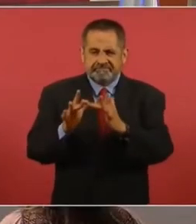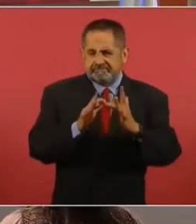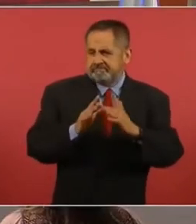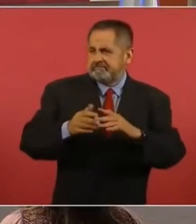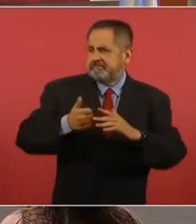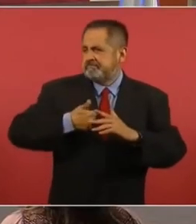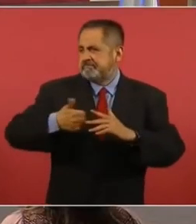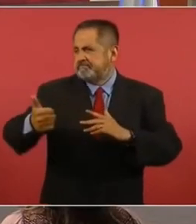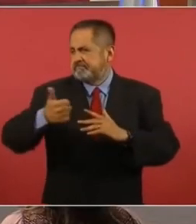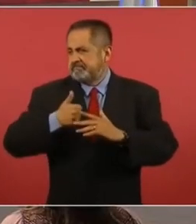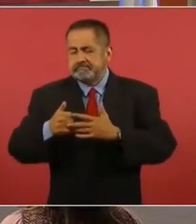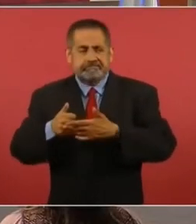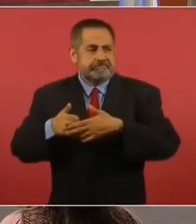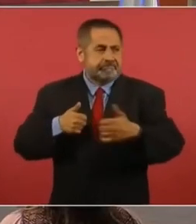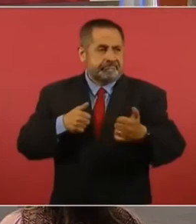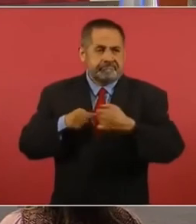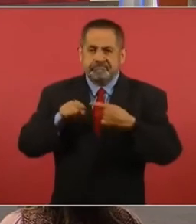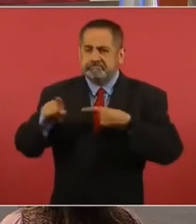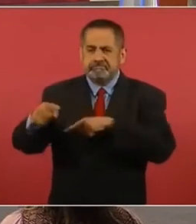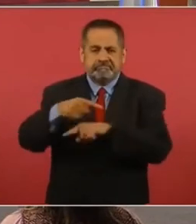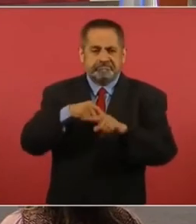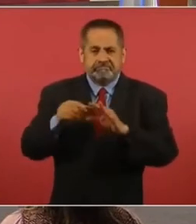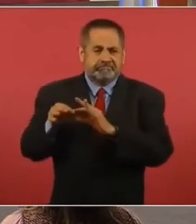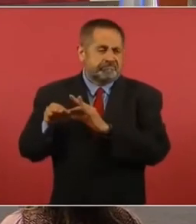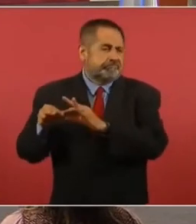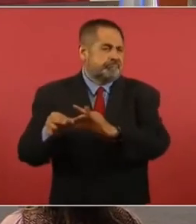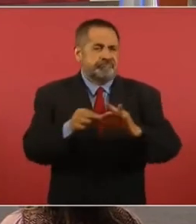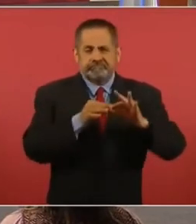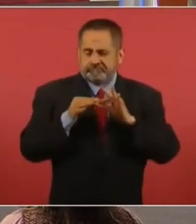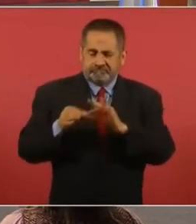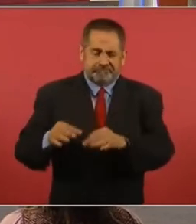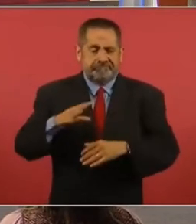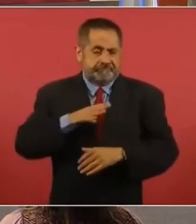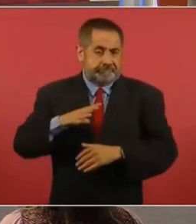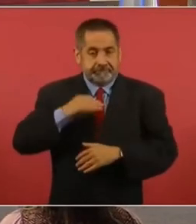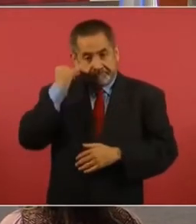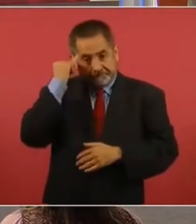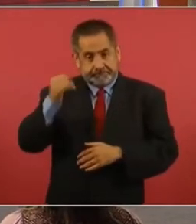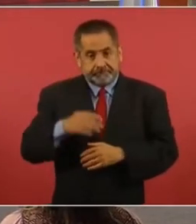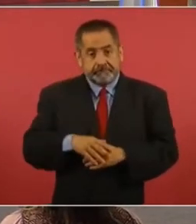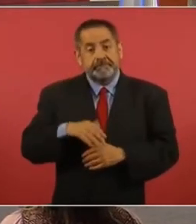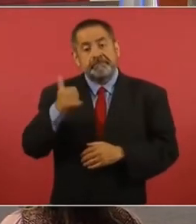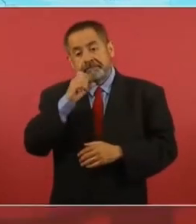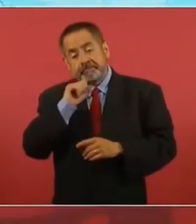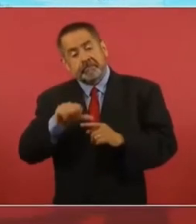Ese es el plan. y un ramal